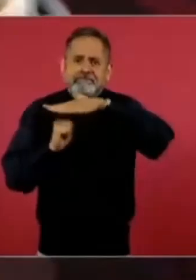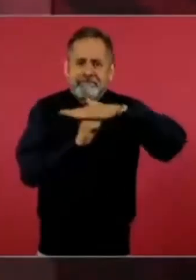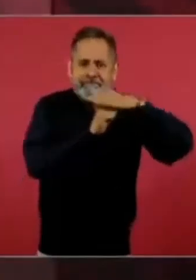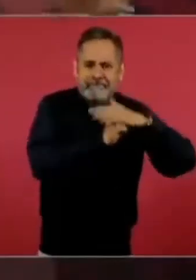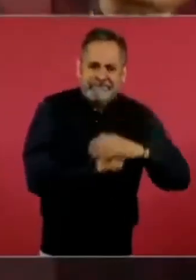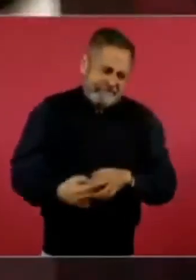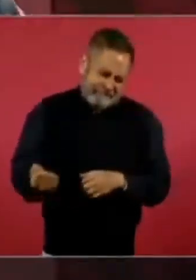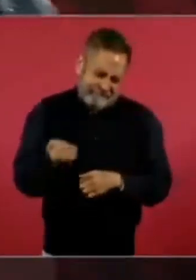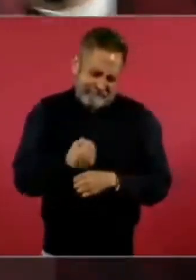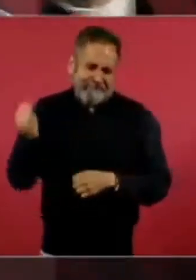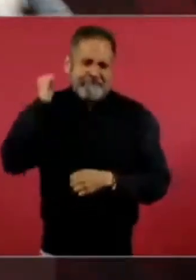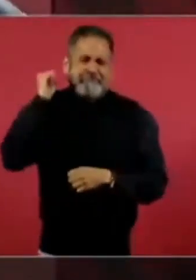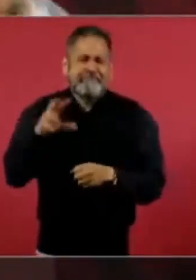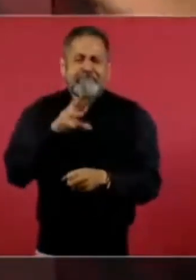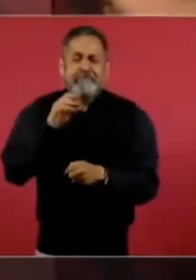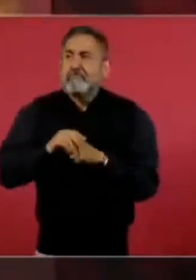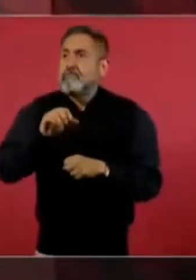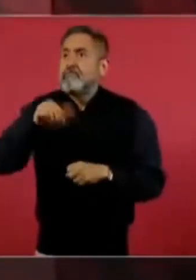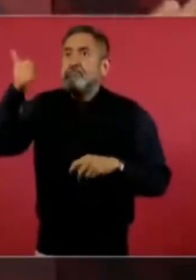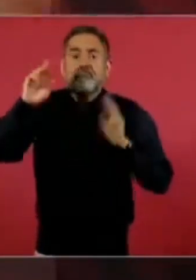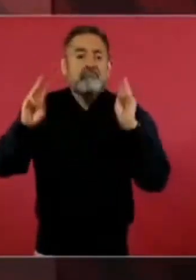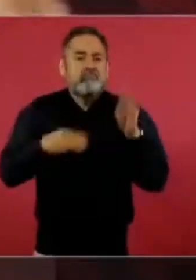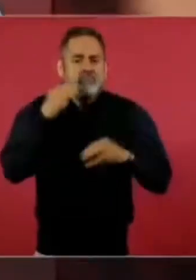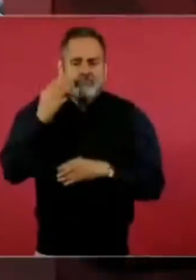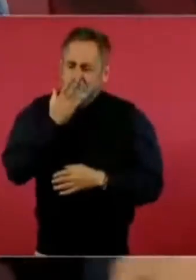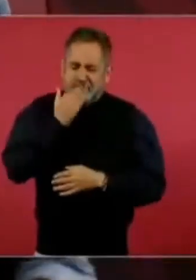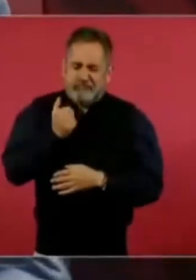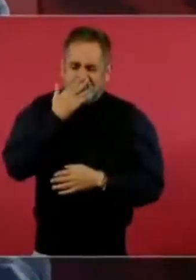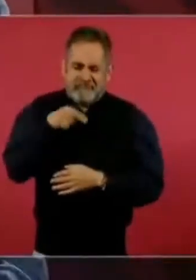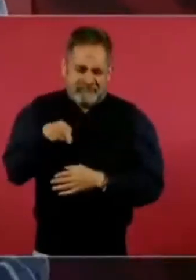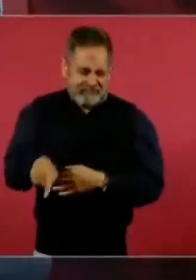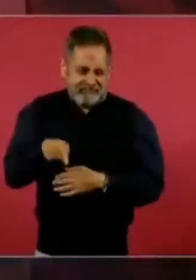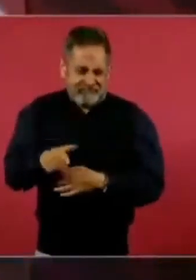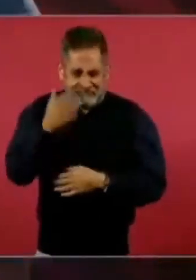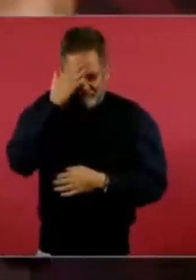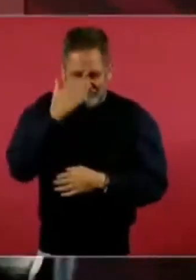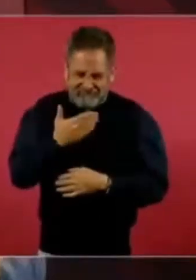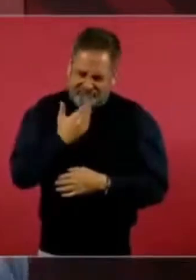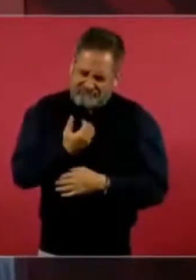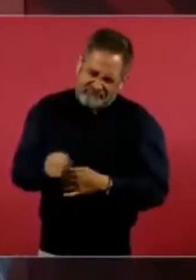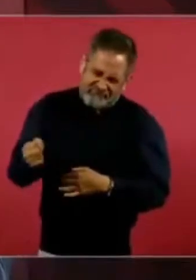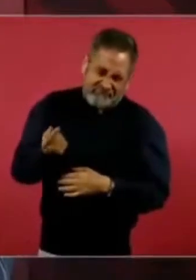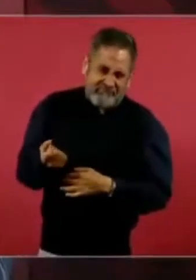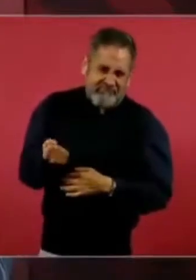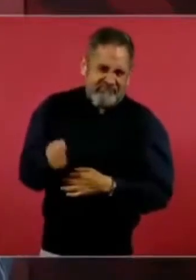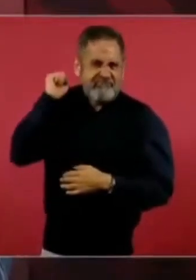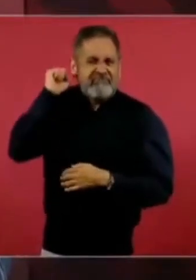no se encuentra en otras partes, son artistas,